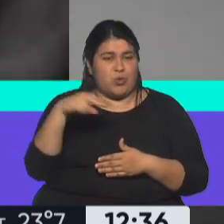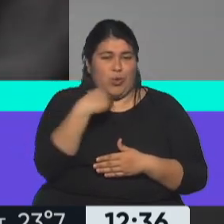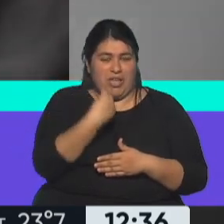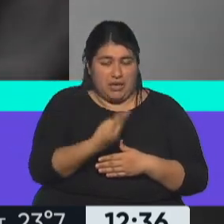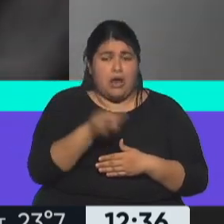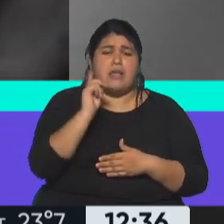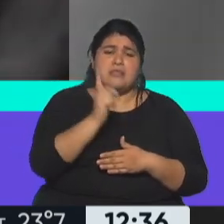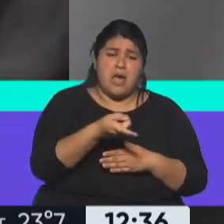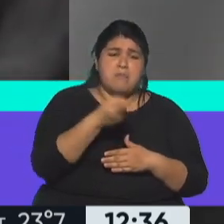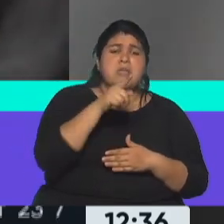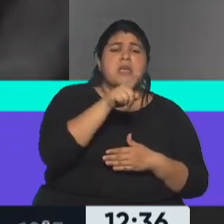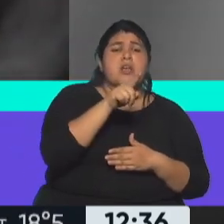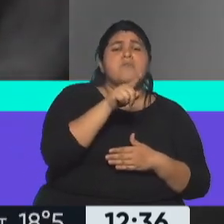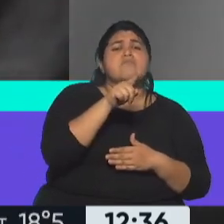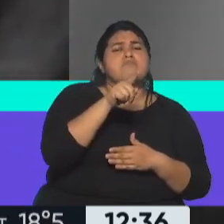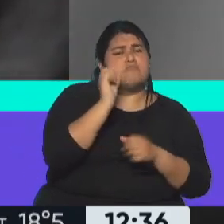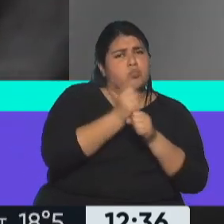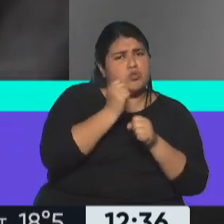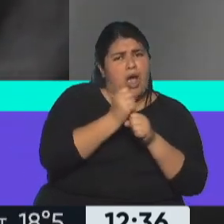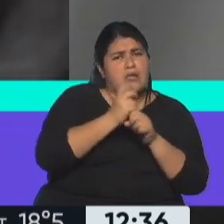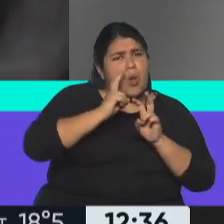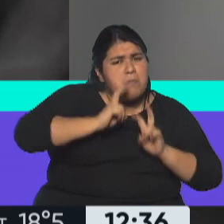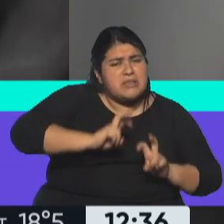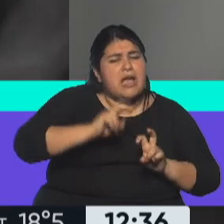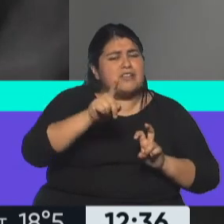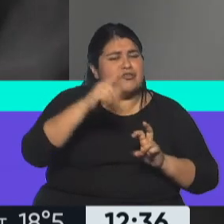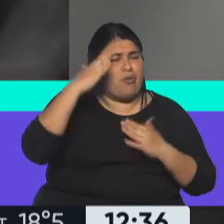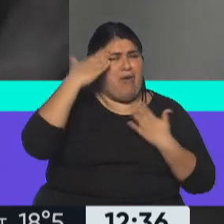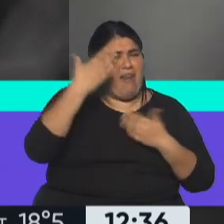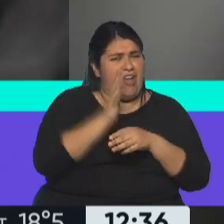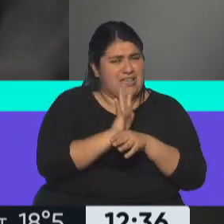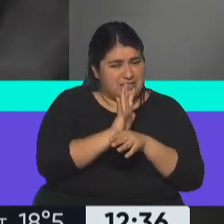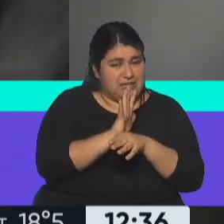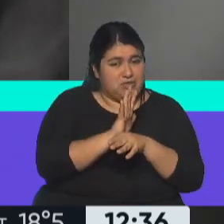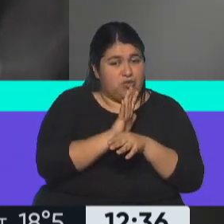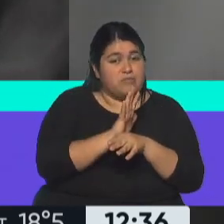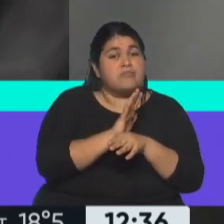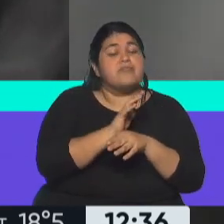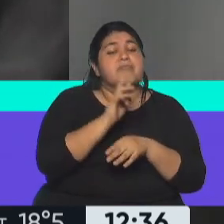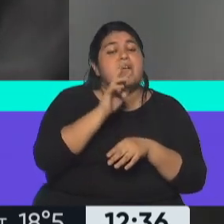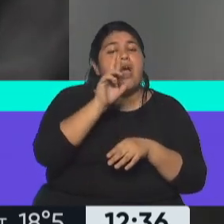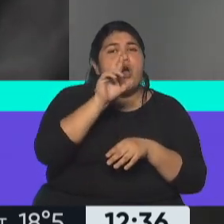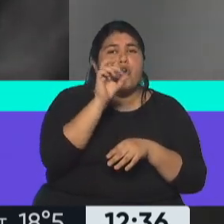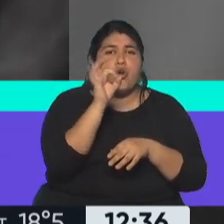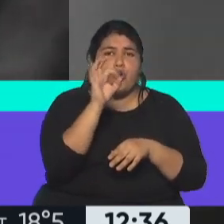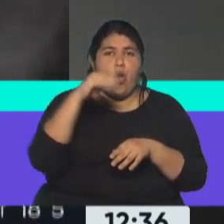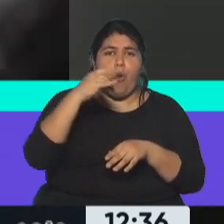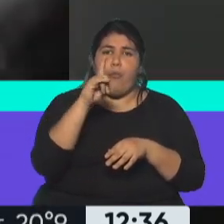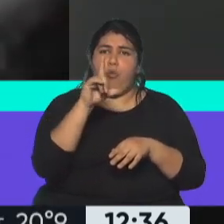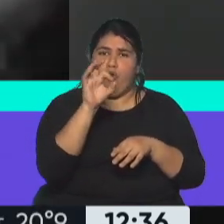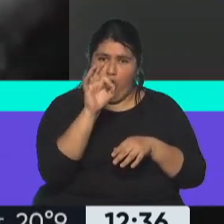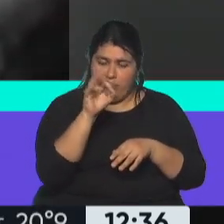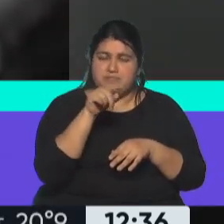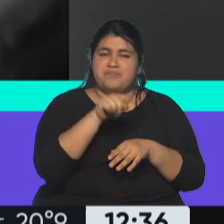investigador que está trabajando desde hace mucho tiempo por la memoria del cine, y Rómulo Berruti, otro hombre que sabe muchísimo del cine. El